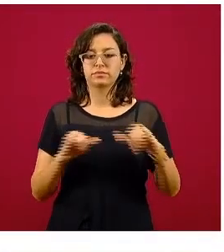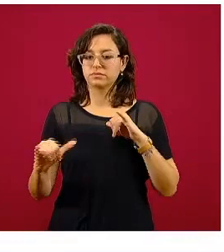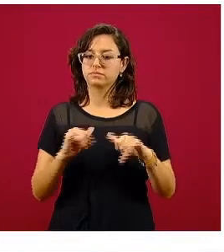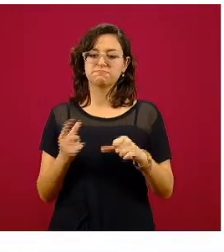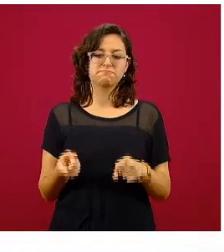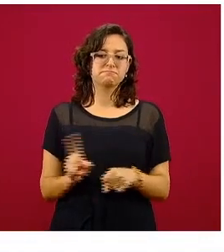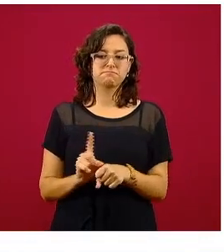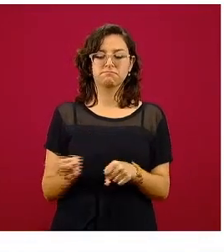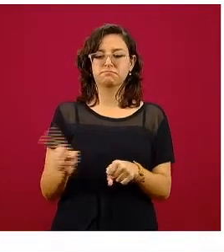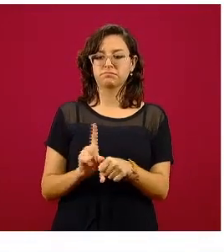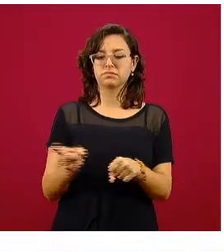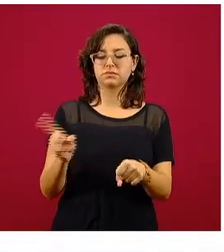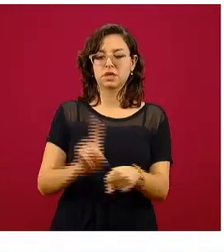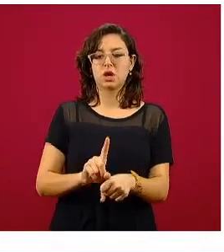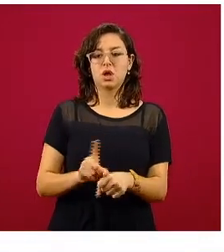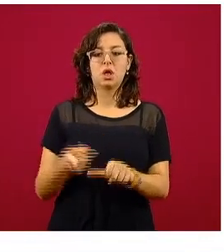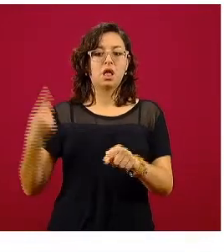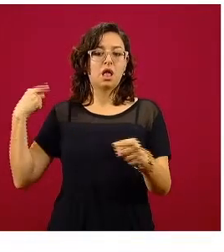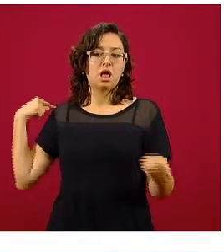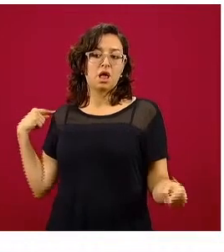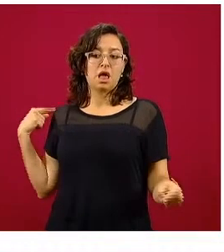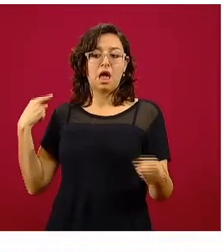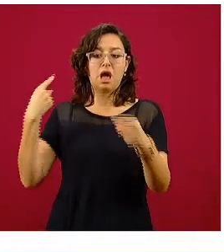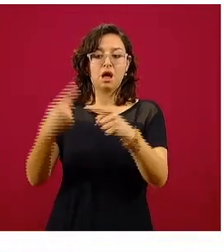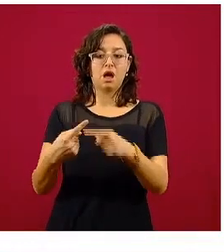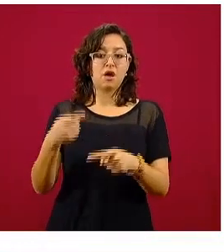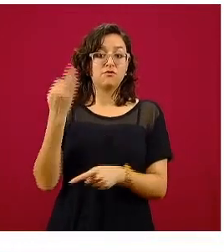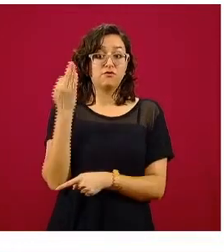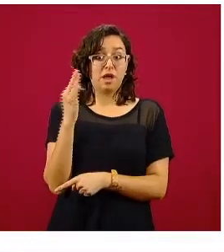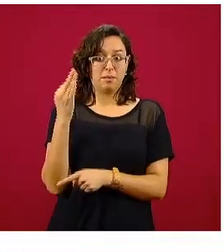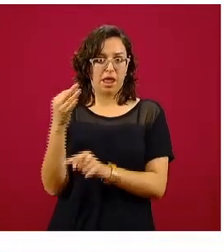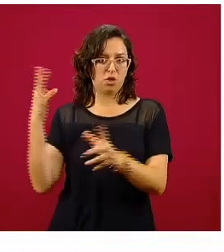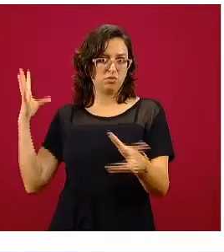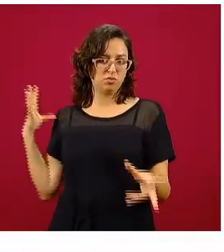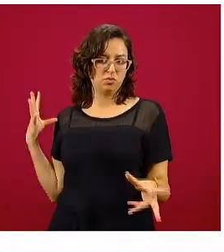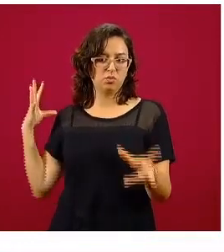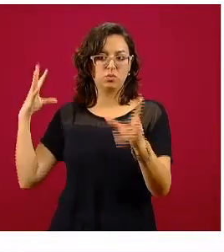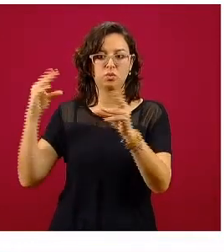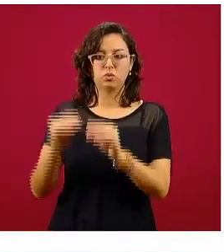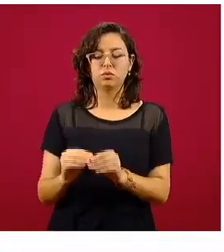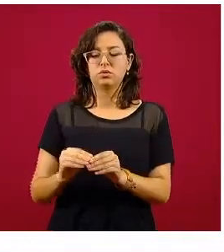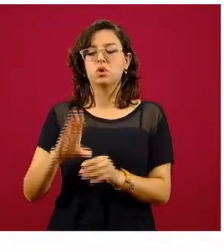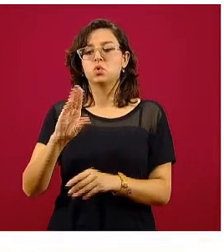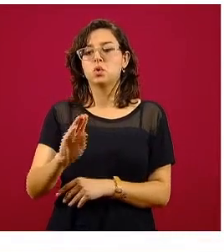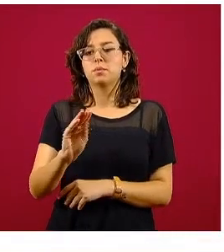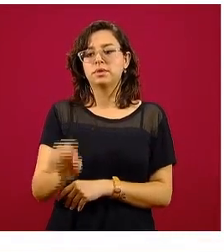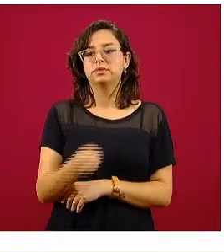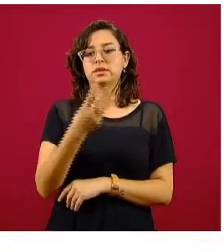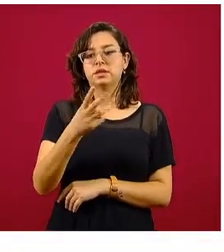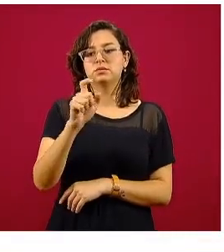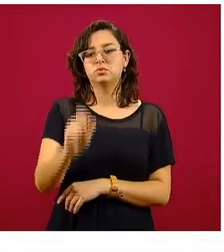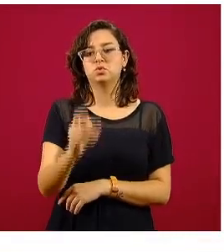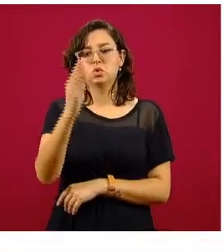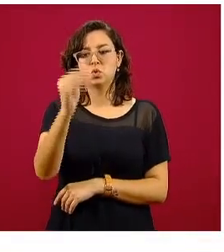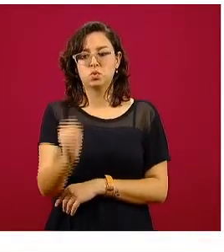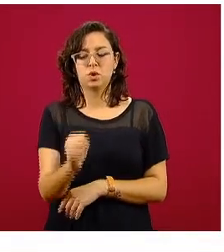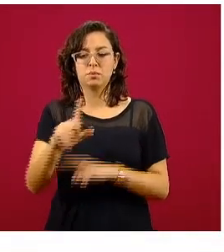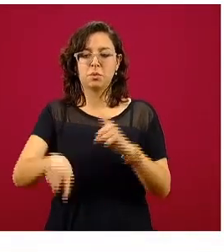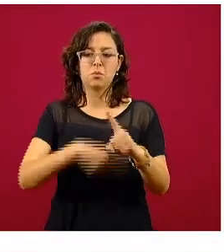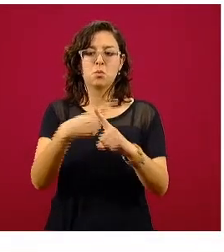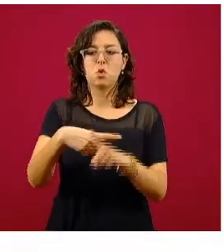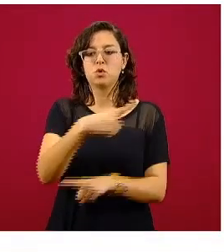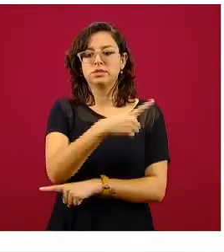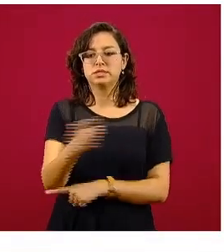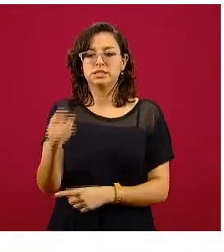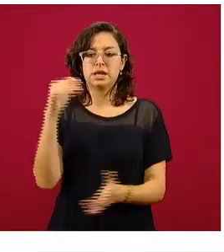presentamos, que tiene la carga acumulada hasta el momento de la enfermedad, 93.9, son los casos